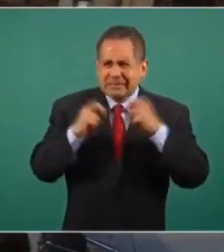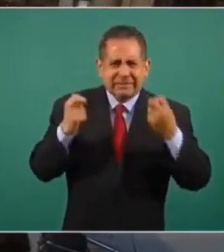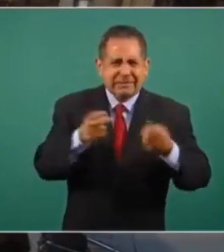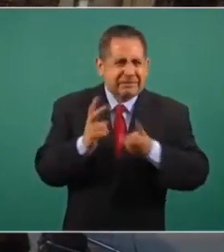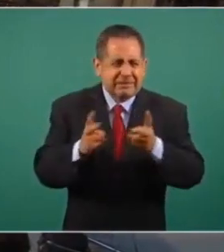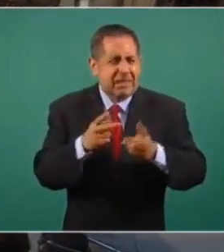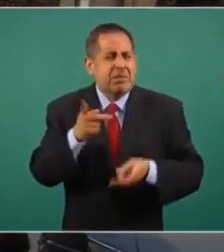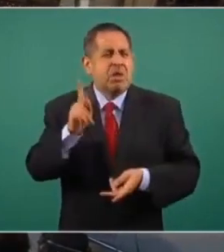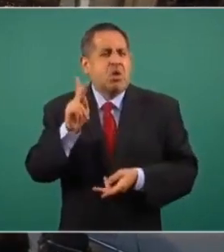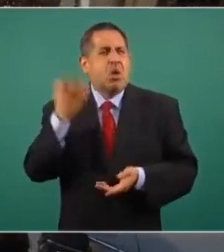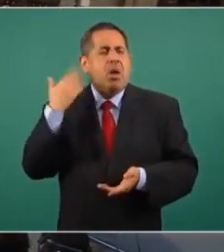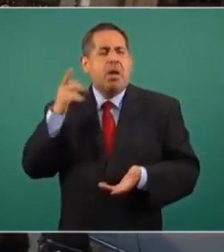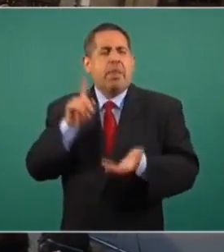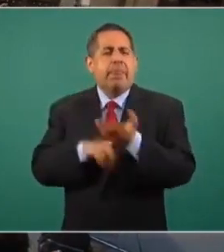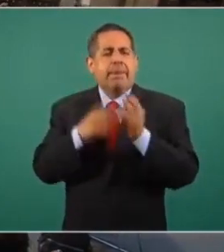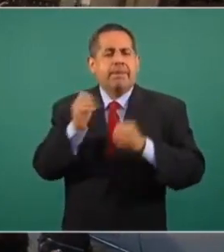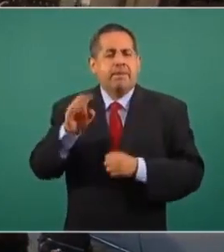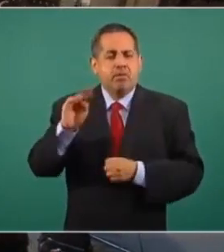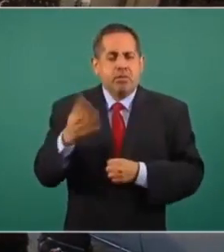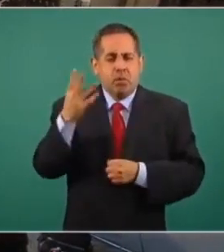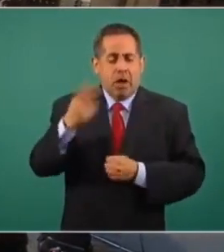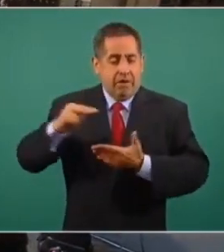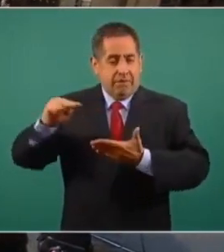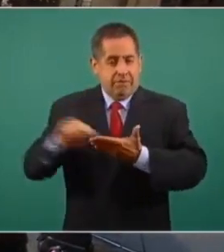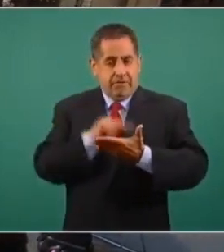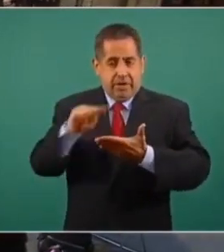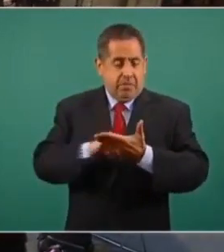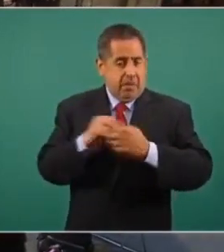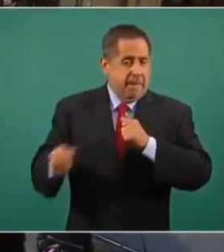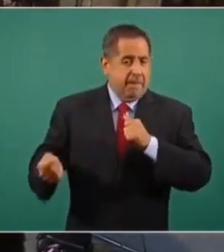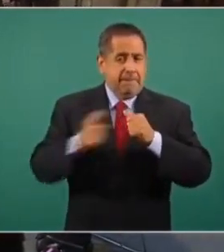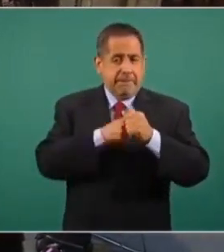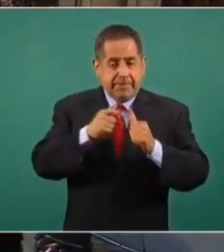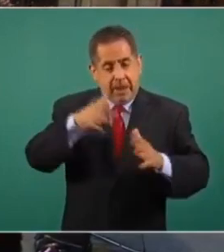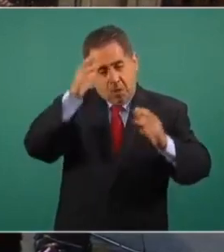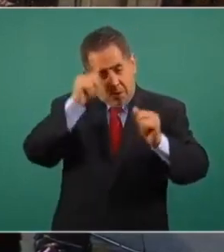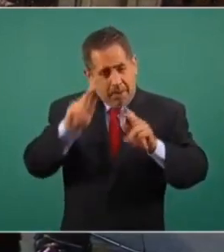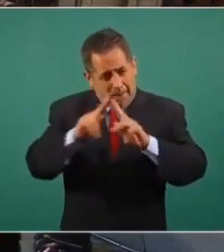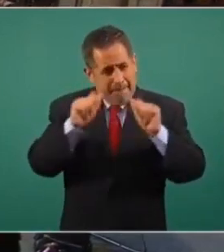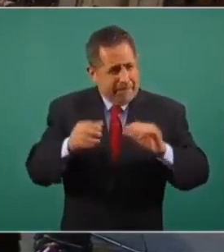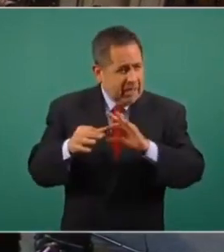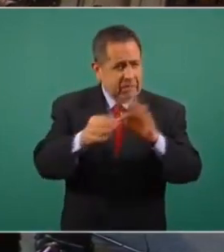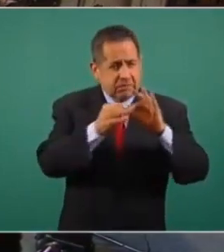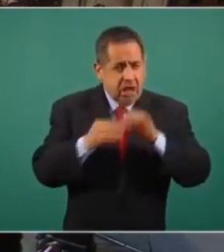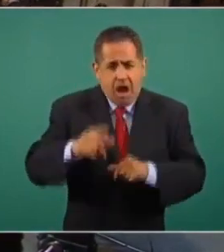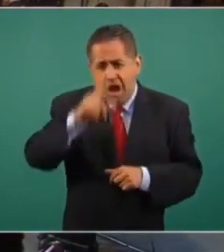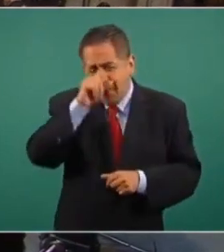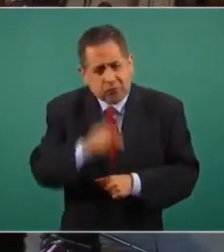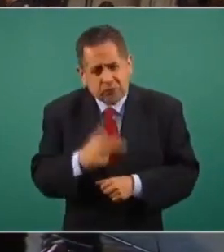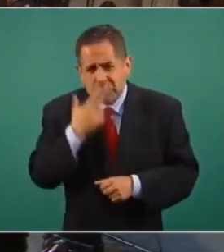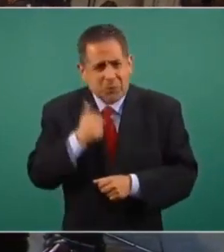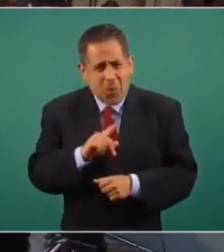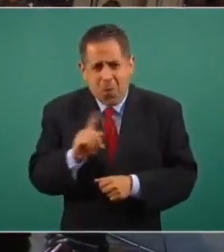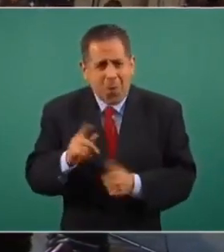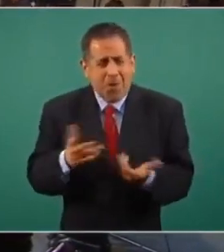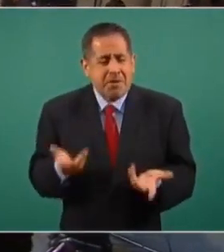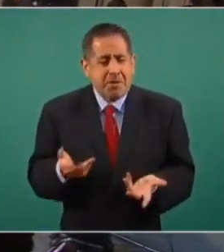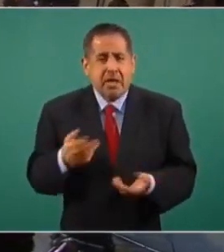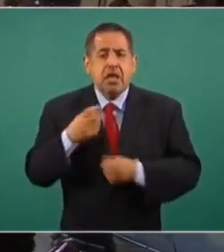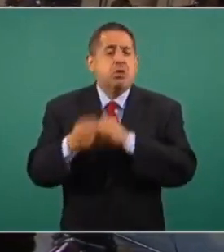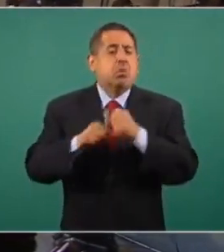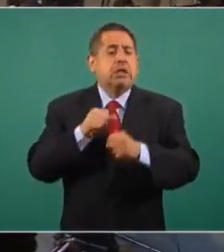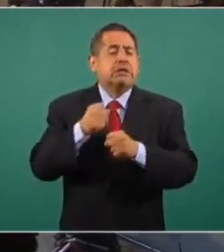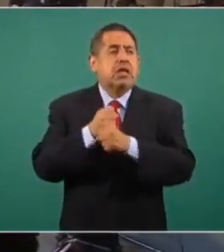1994 se firmó un primer tratado de pacificación que no ha funcionado. En el